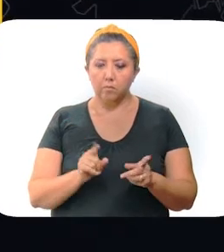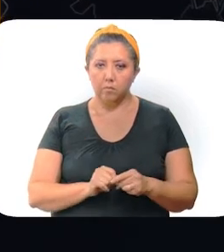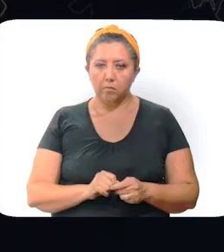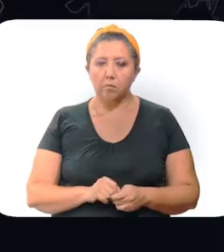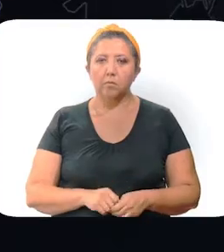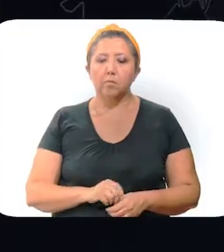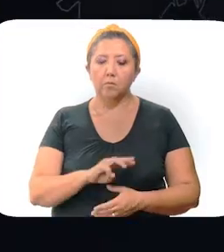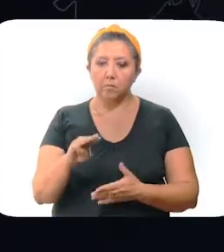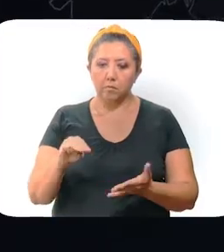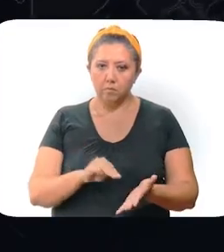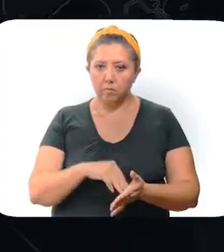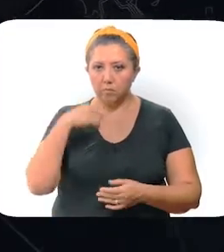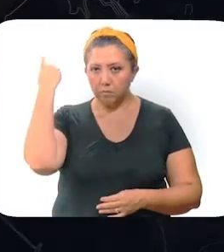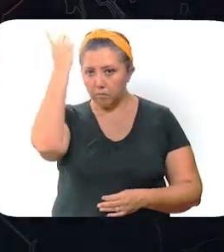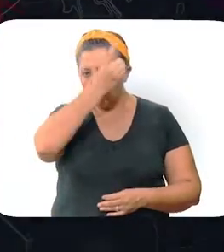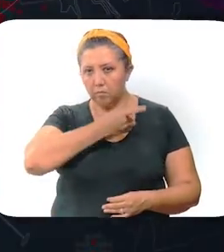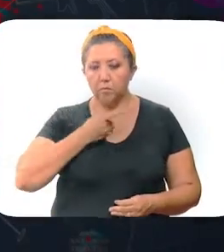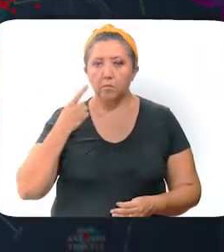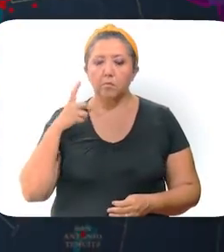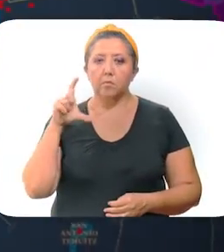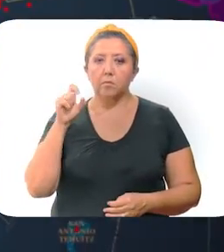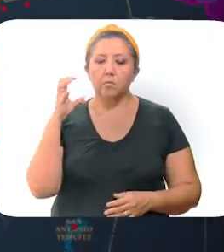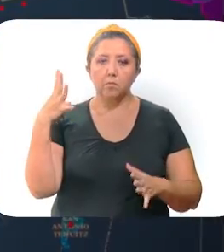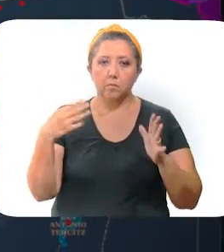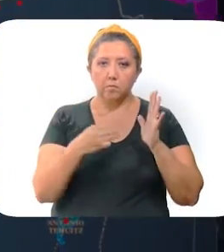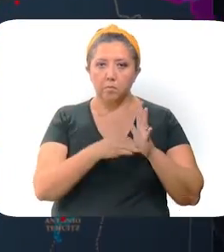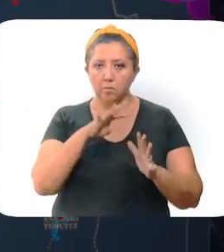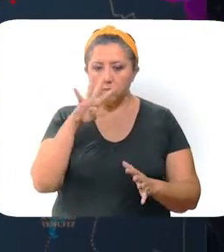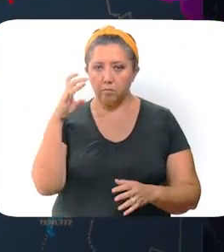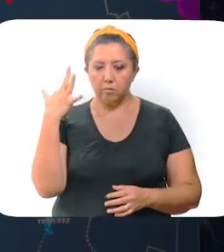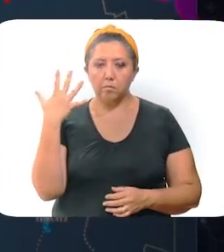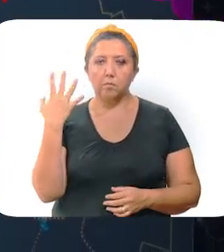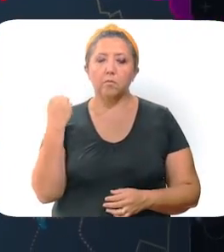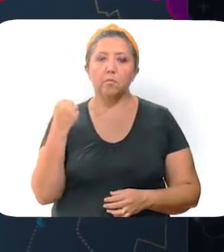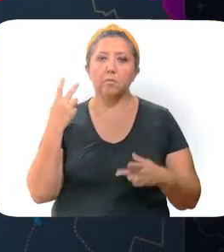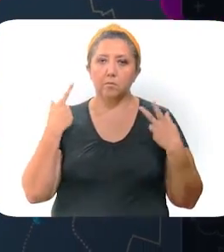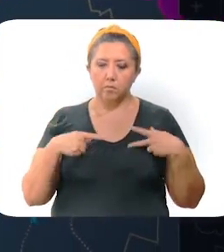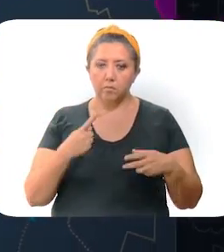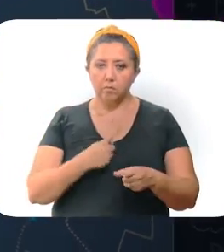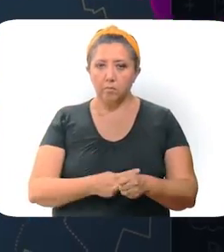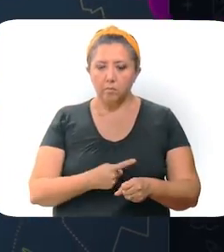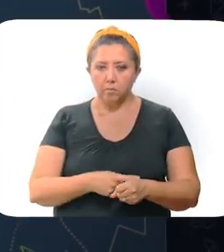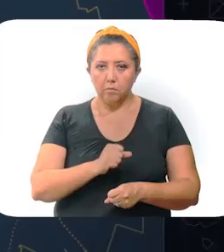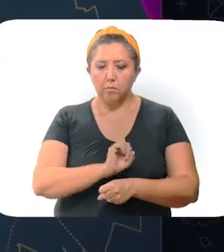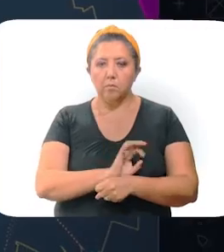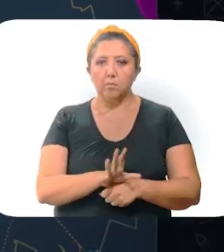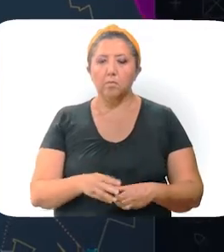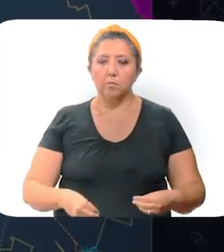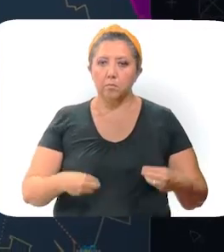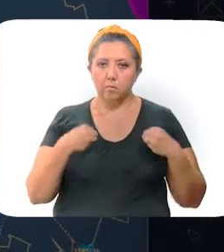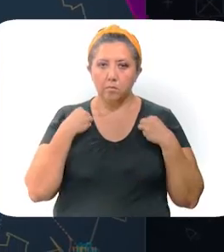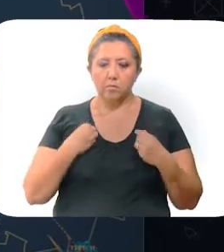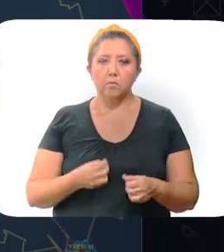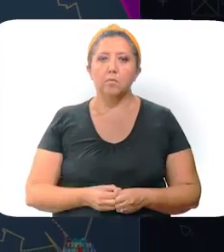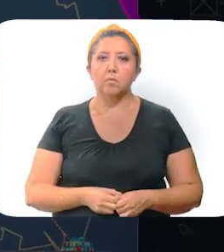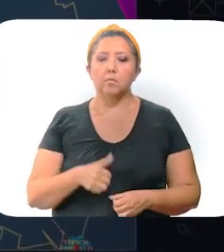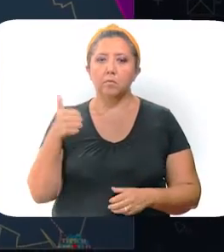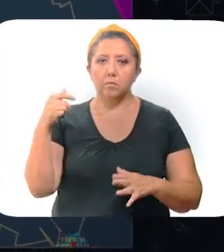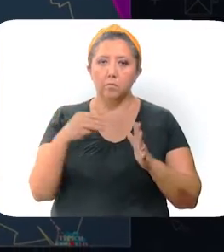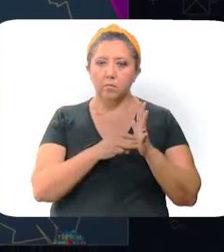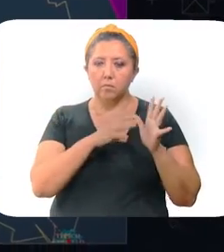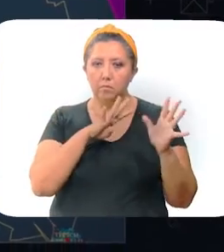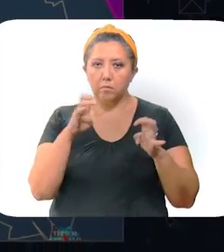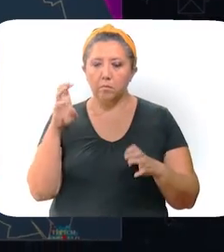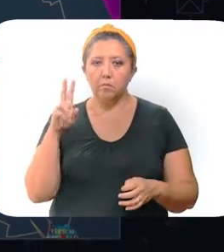Específicamente, en Mérida se han diagnosticado 24.459 personas contagiadas de coronavirus que viven, 6